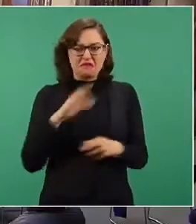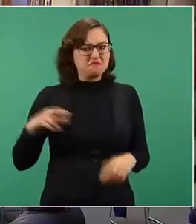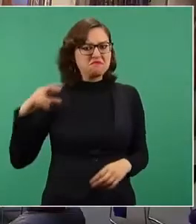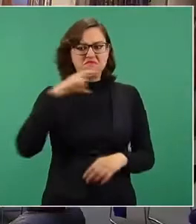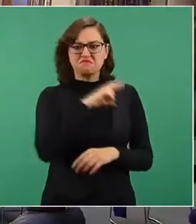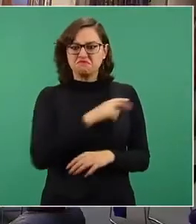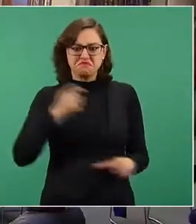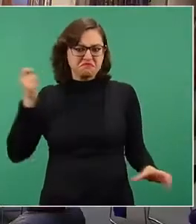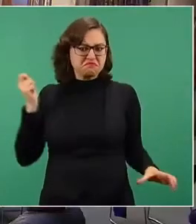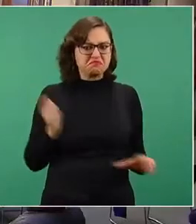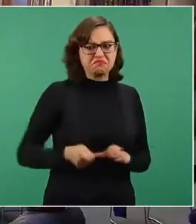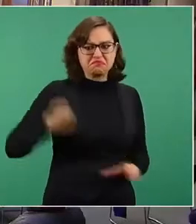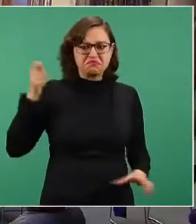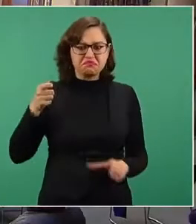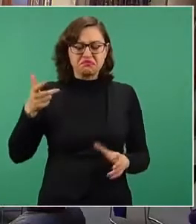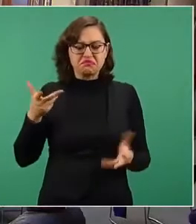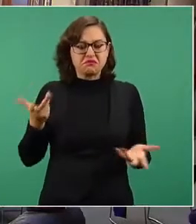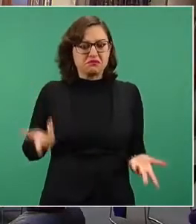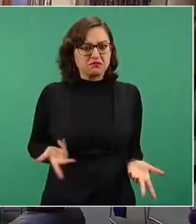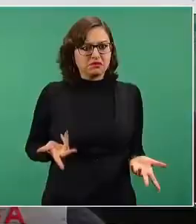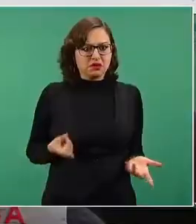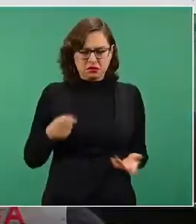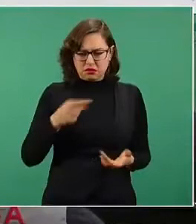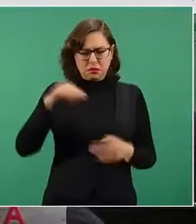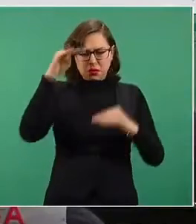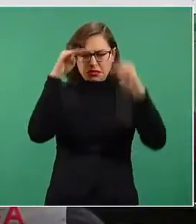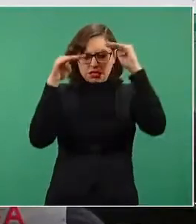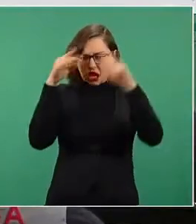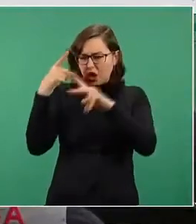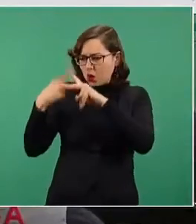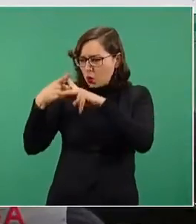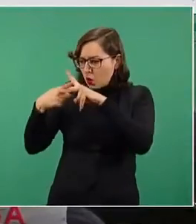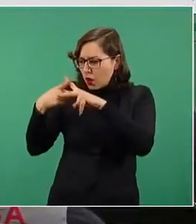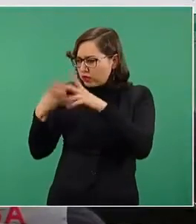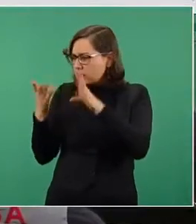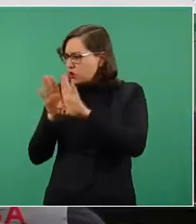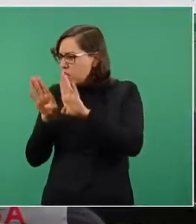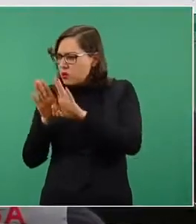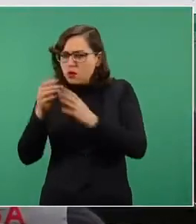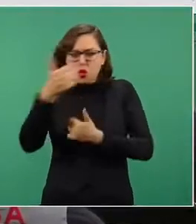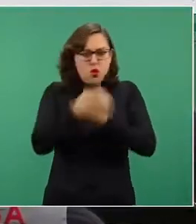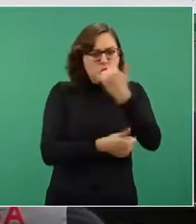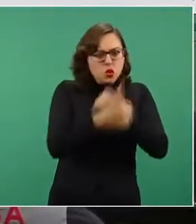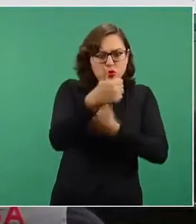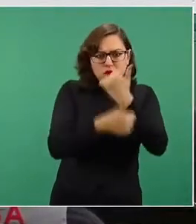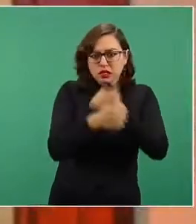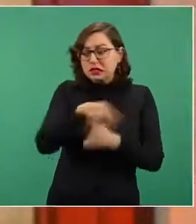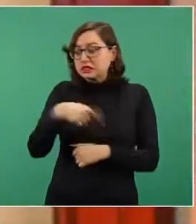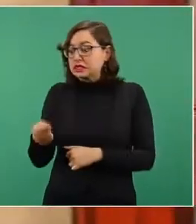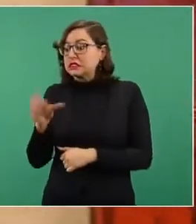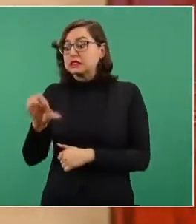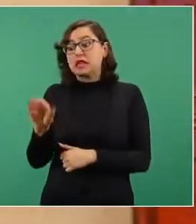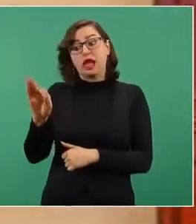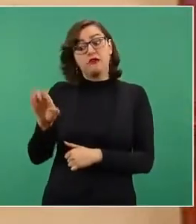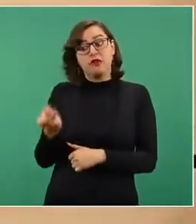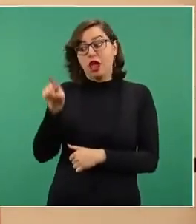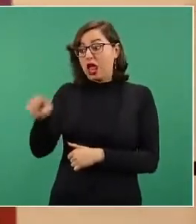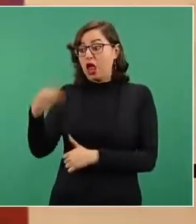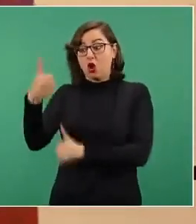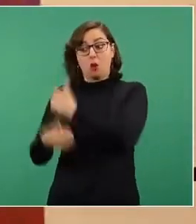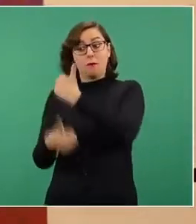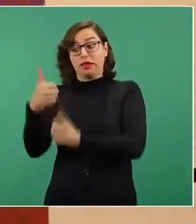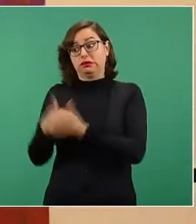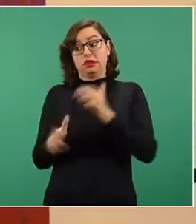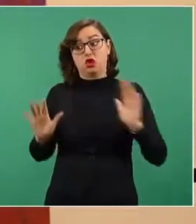analizaron esto, no analizaron los subsidios, no analizaron que un competidor, porque así le dicen a la CFE, tú eres un competidor del